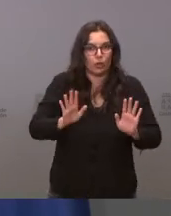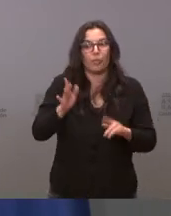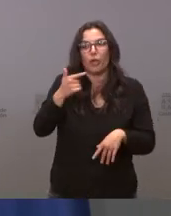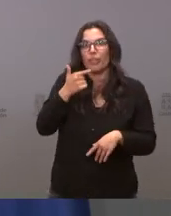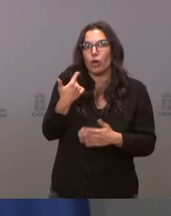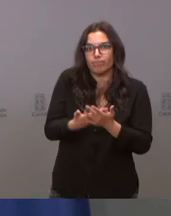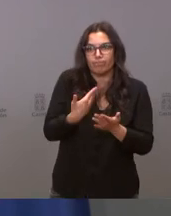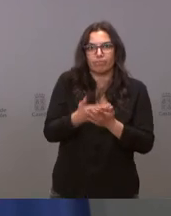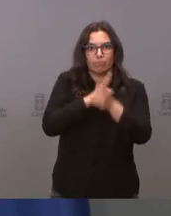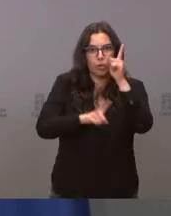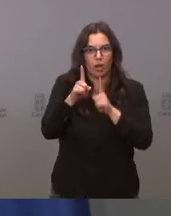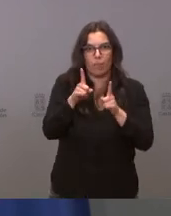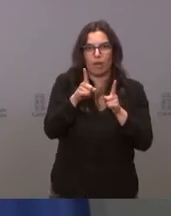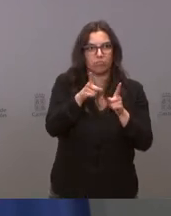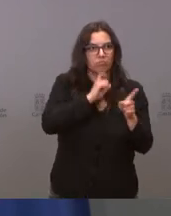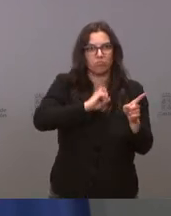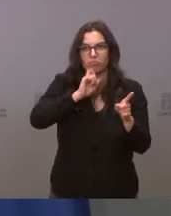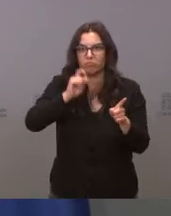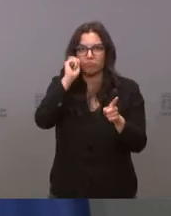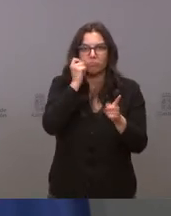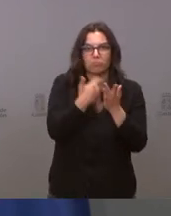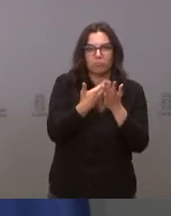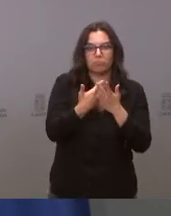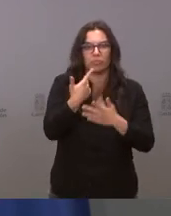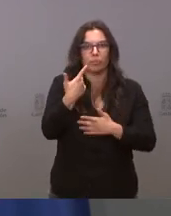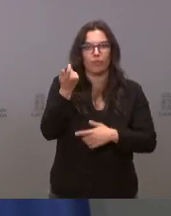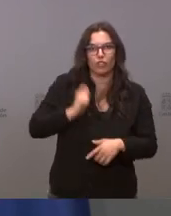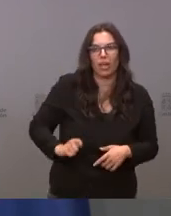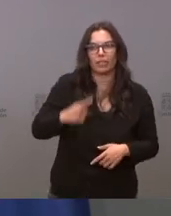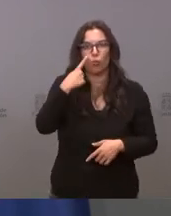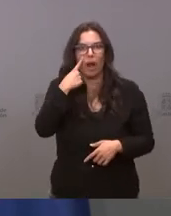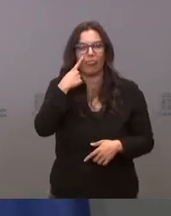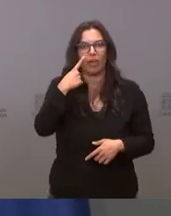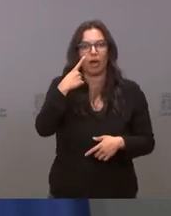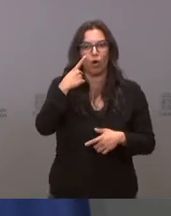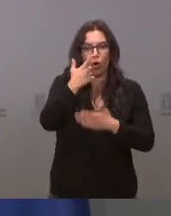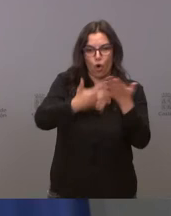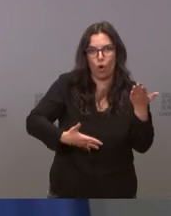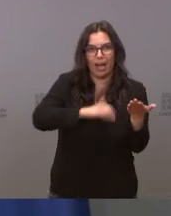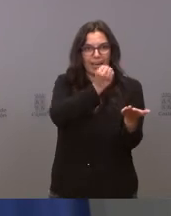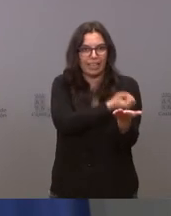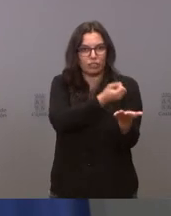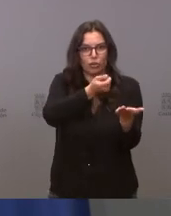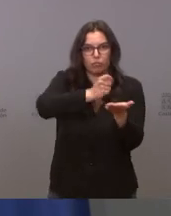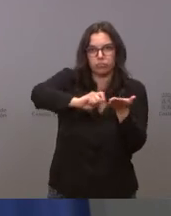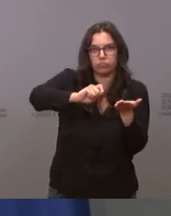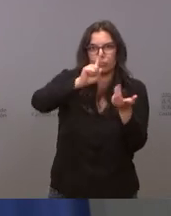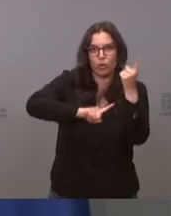registrados incidentes ni por parte de la supervisora de guardia ni en la hoja de registro y que